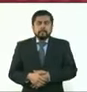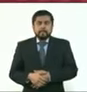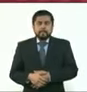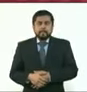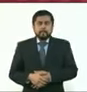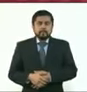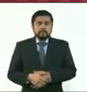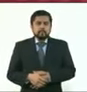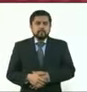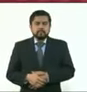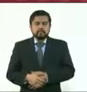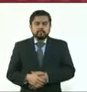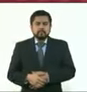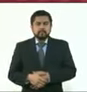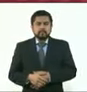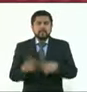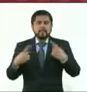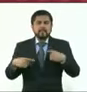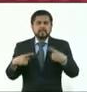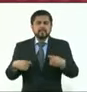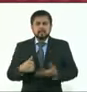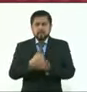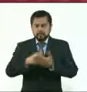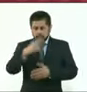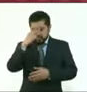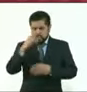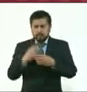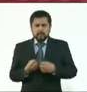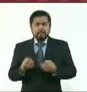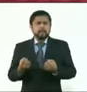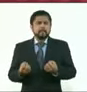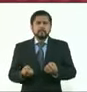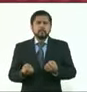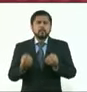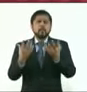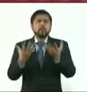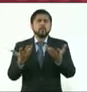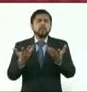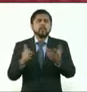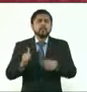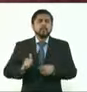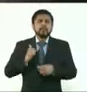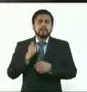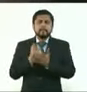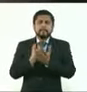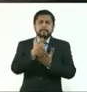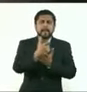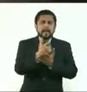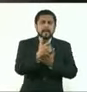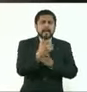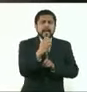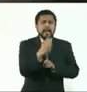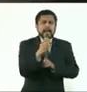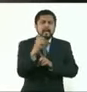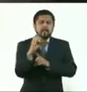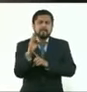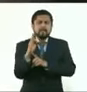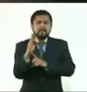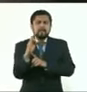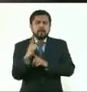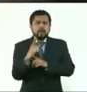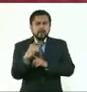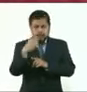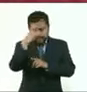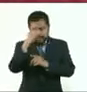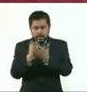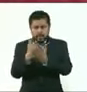aprovechan normalmente el descuento de pronto pago, tanto en enero y febrero en el tema del periodo?